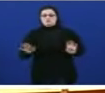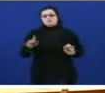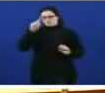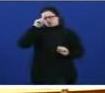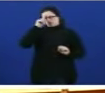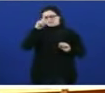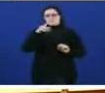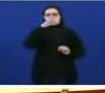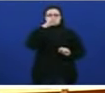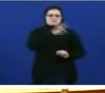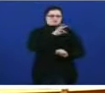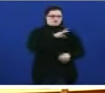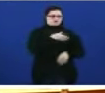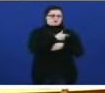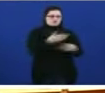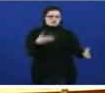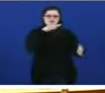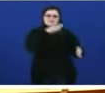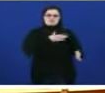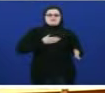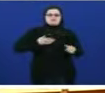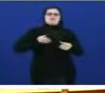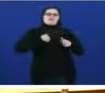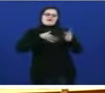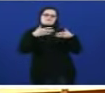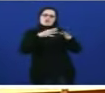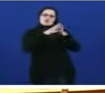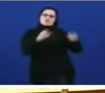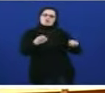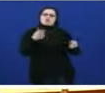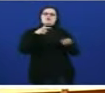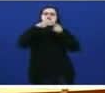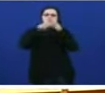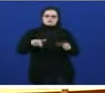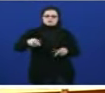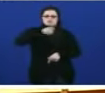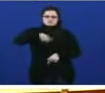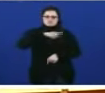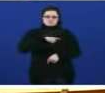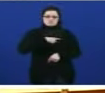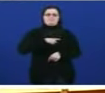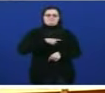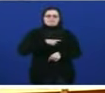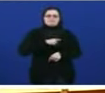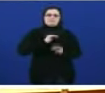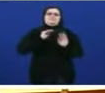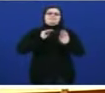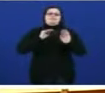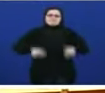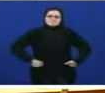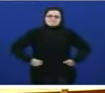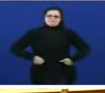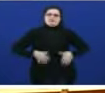que en convidamos a voltar o consenso lingüístico somos nós volvan señores do PP o consenso o